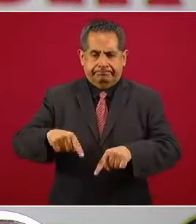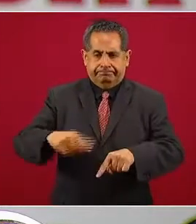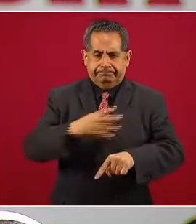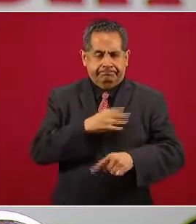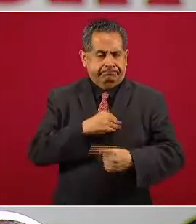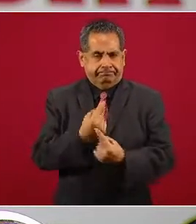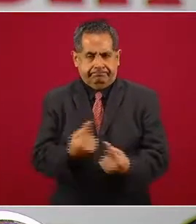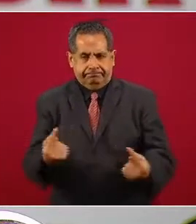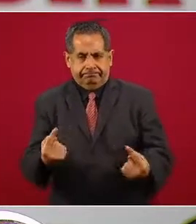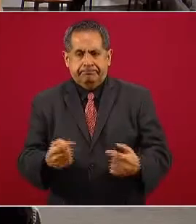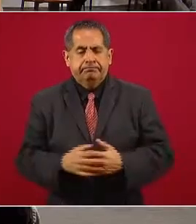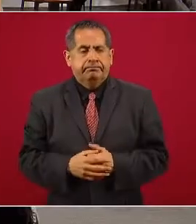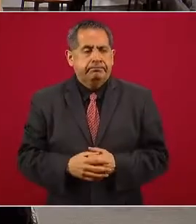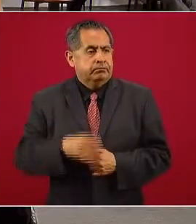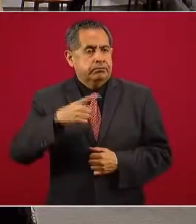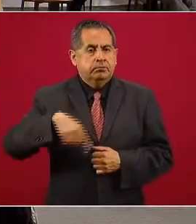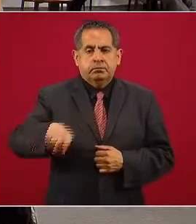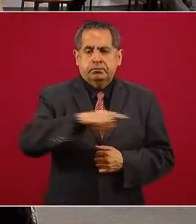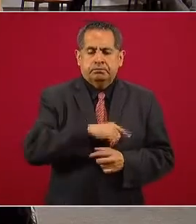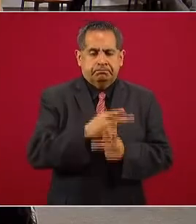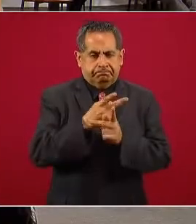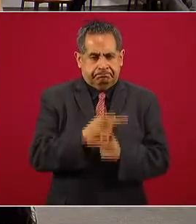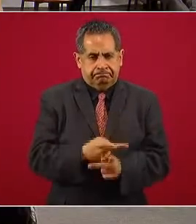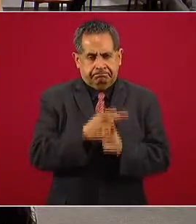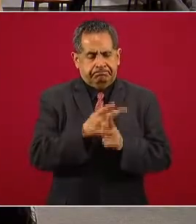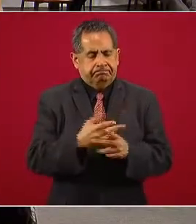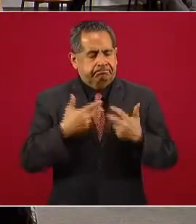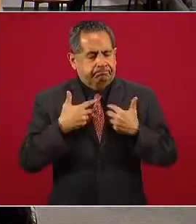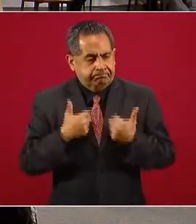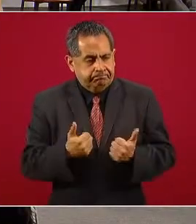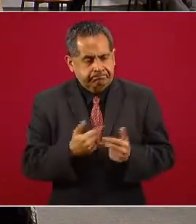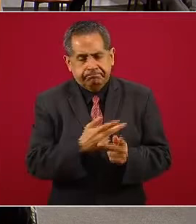Gracias por su paciencia y comprensión.